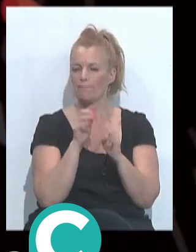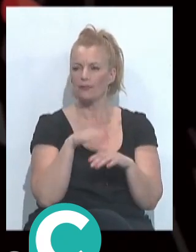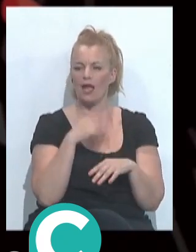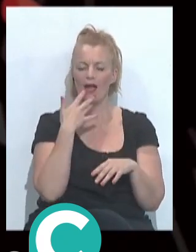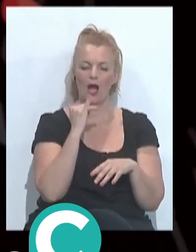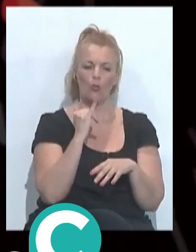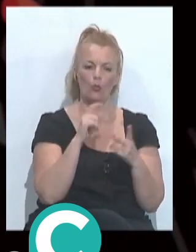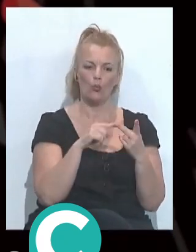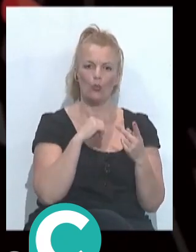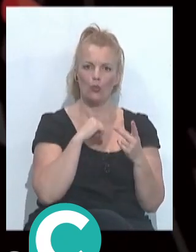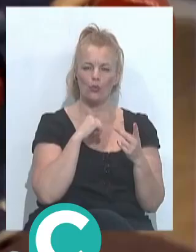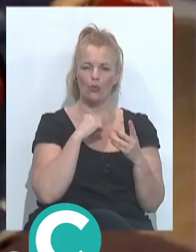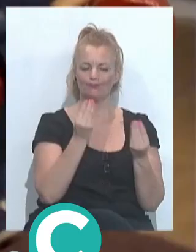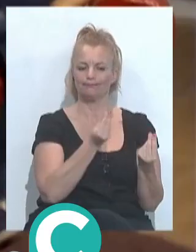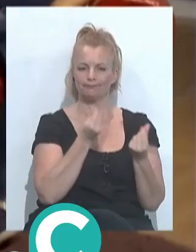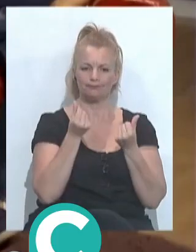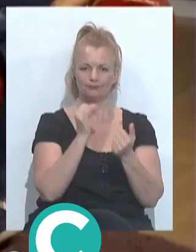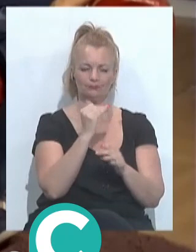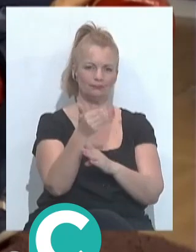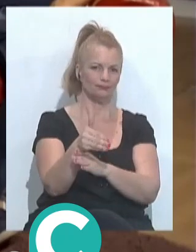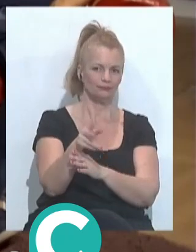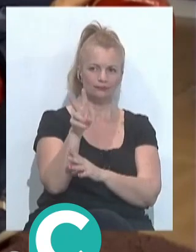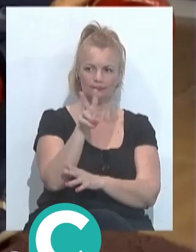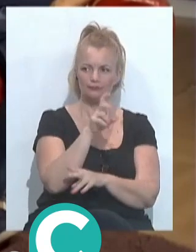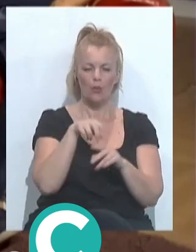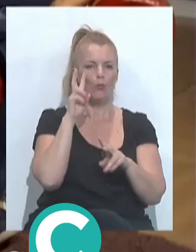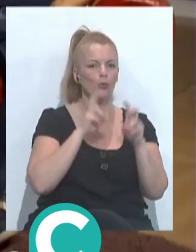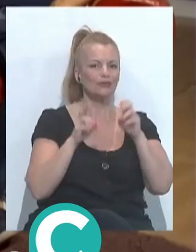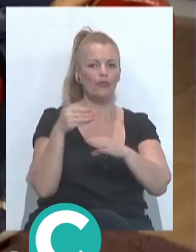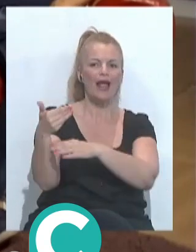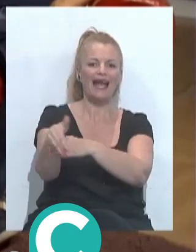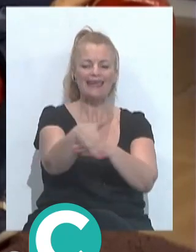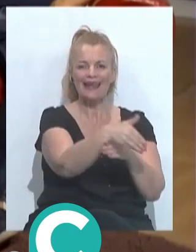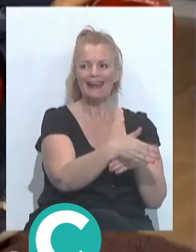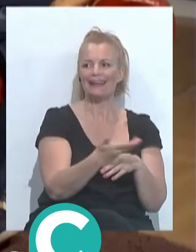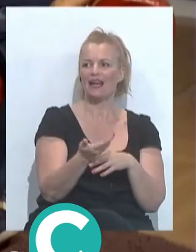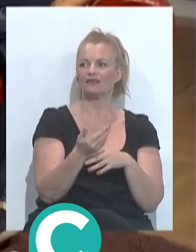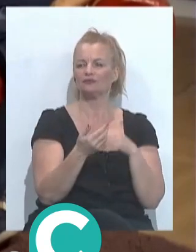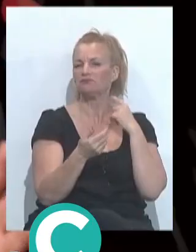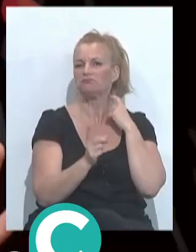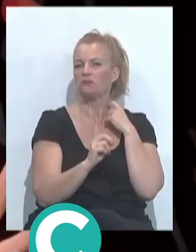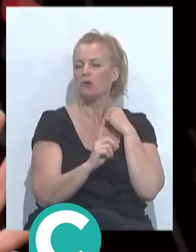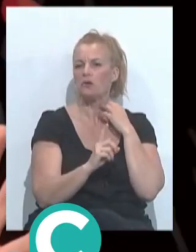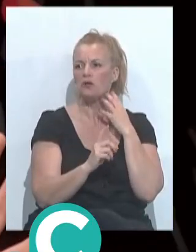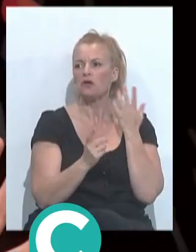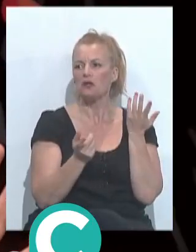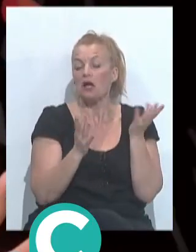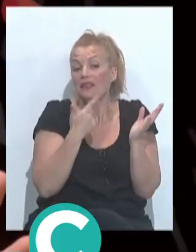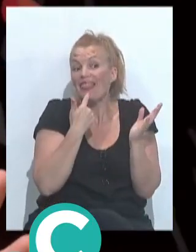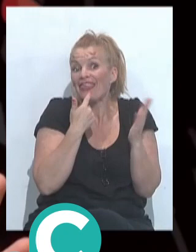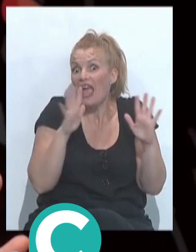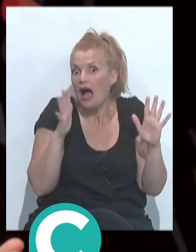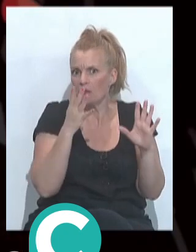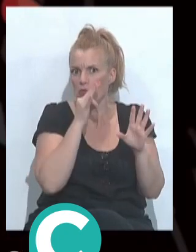un halo digamos un aroma a callejero que iba buscando las callejeras ese alma de pero totalmente claro era lo que